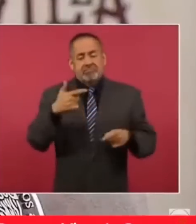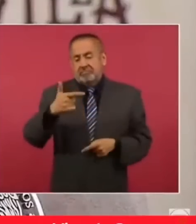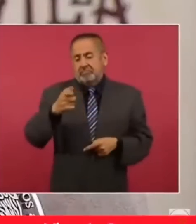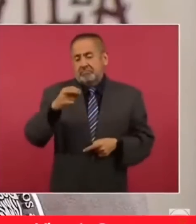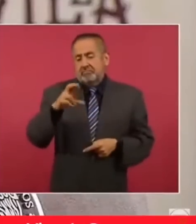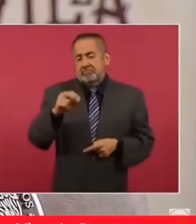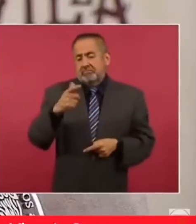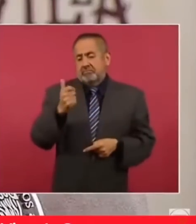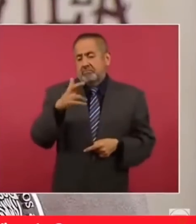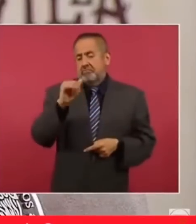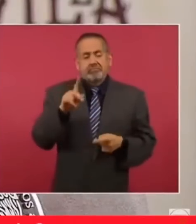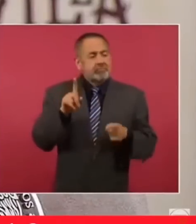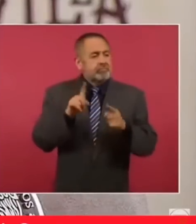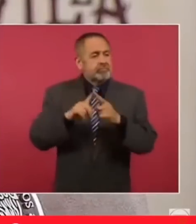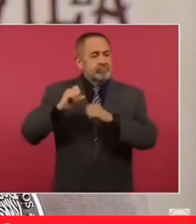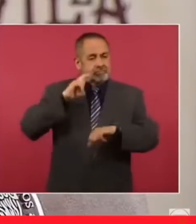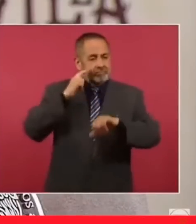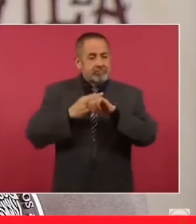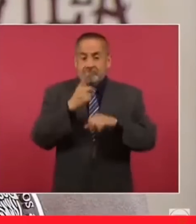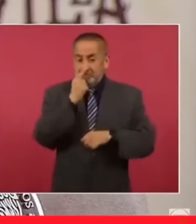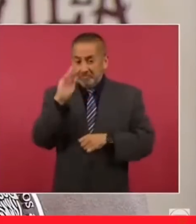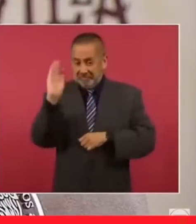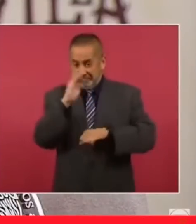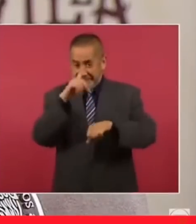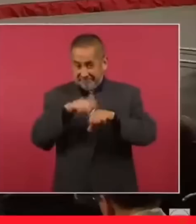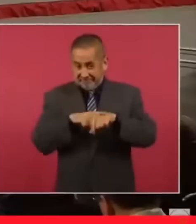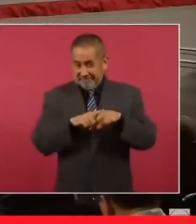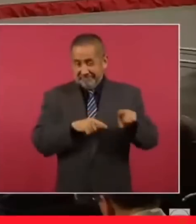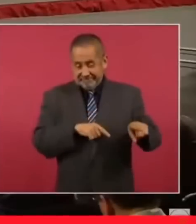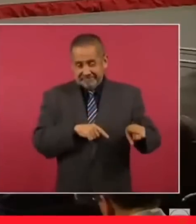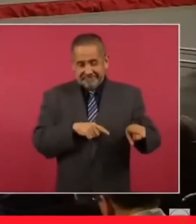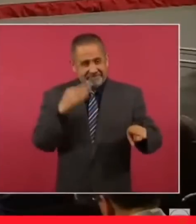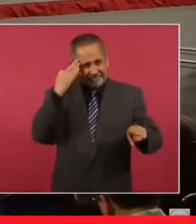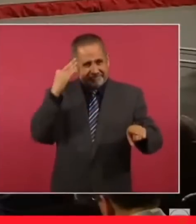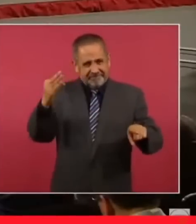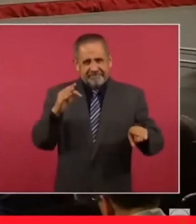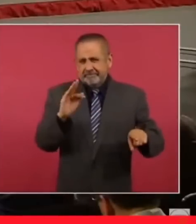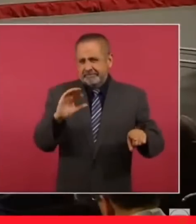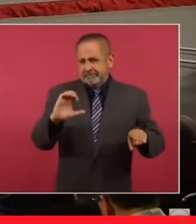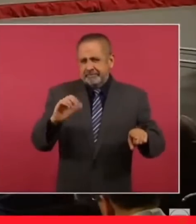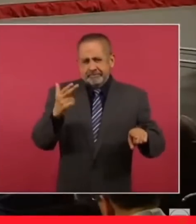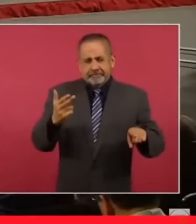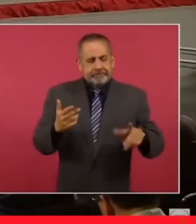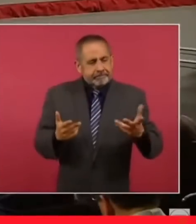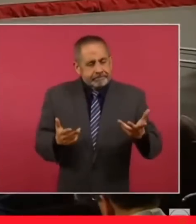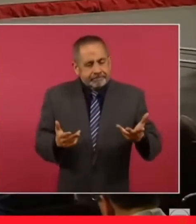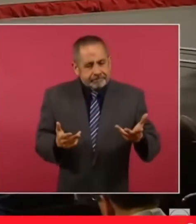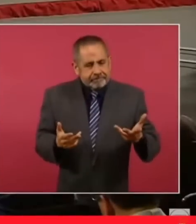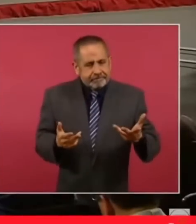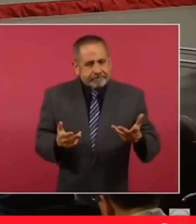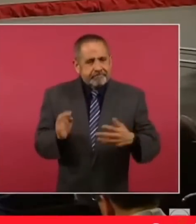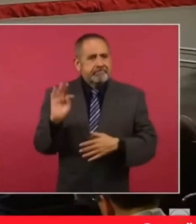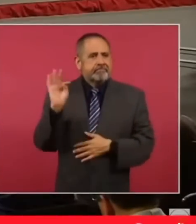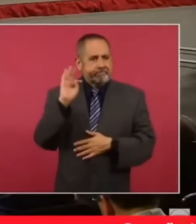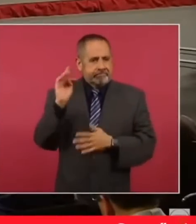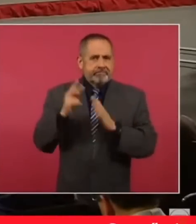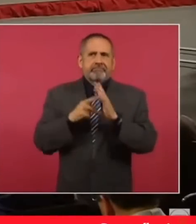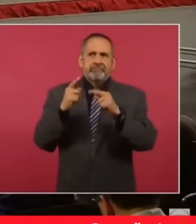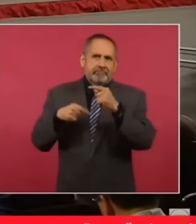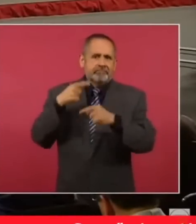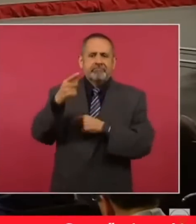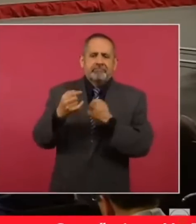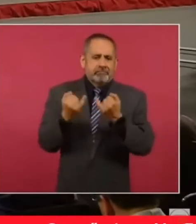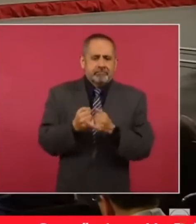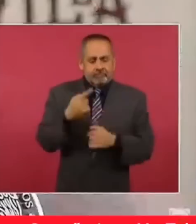Pública, encargado de la Policía Federal Preventiva en el sexenio de Felipe Calderón. Pero escuchemos al